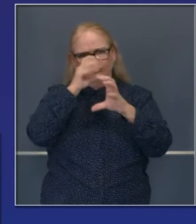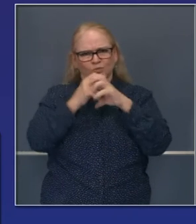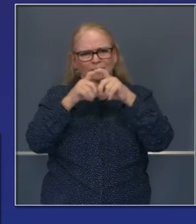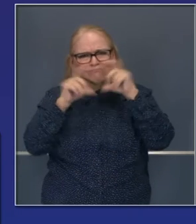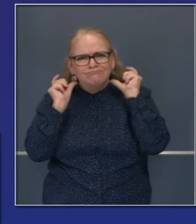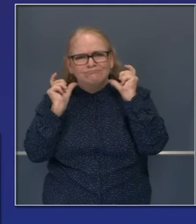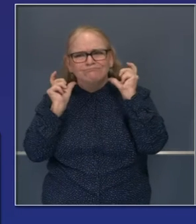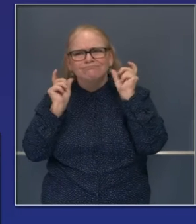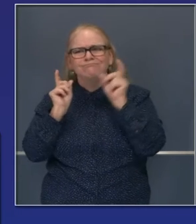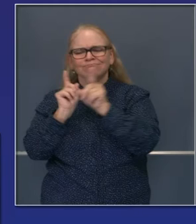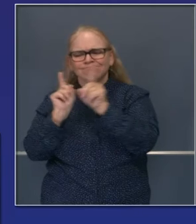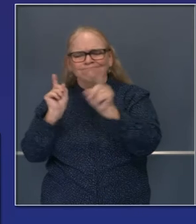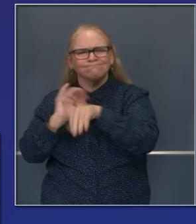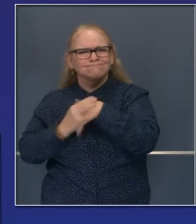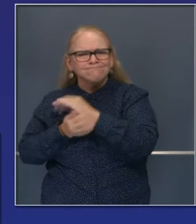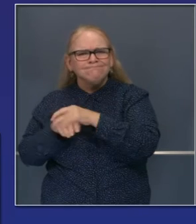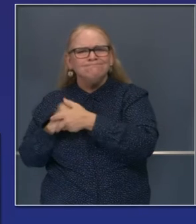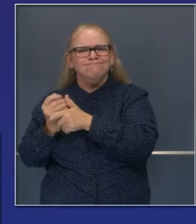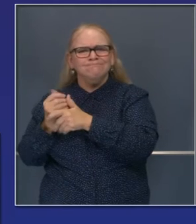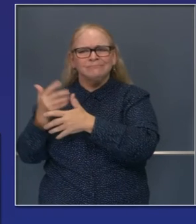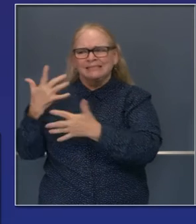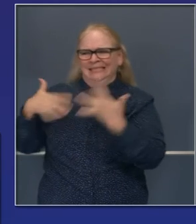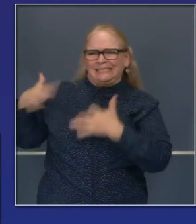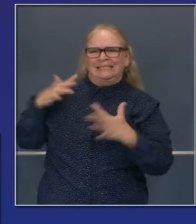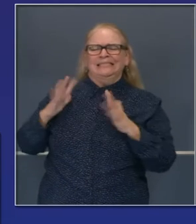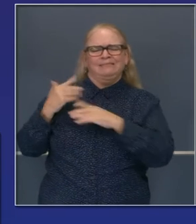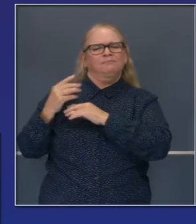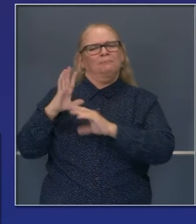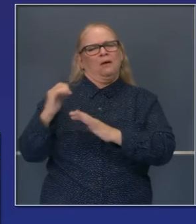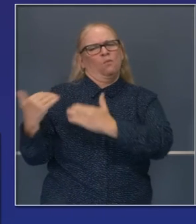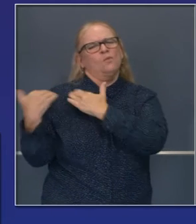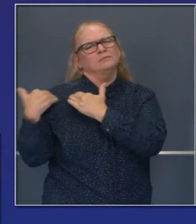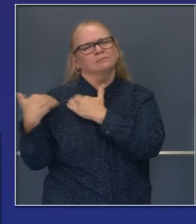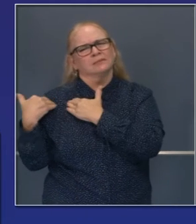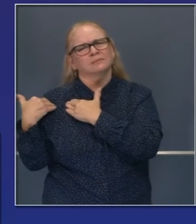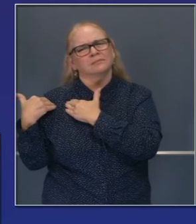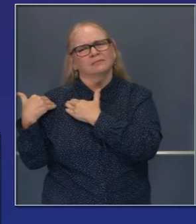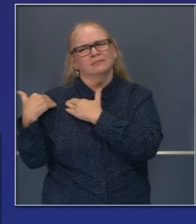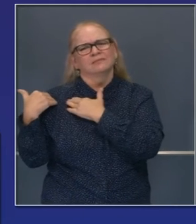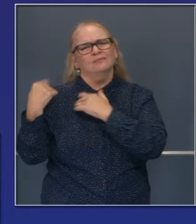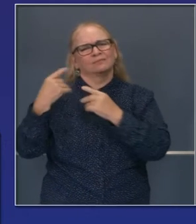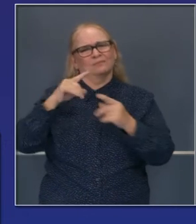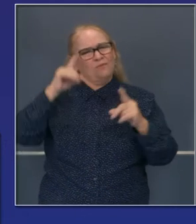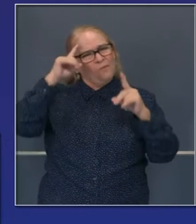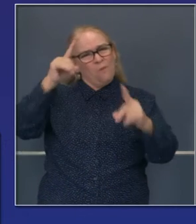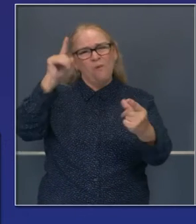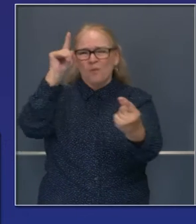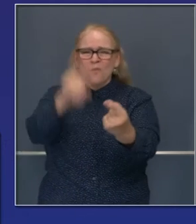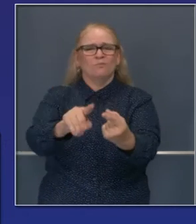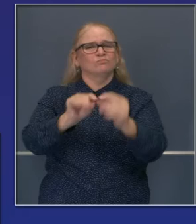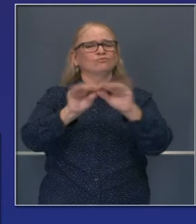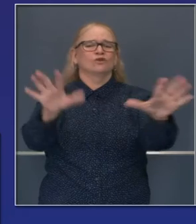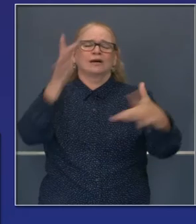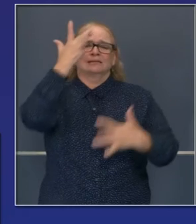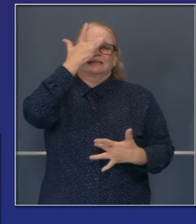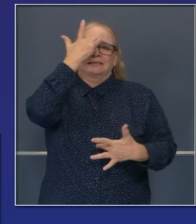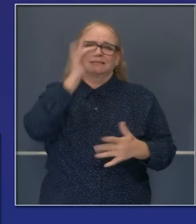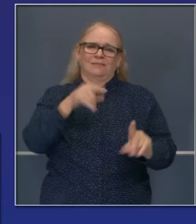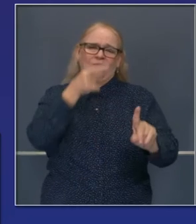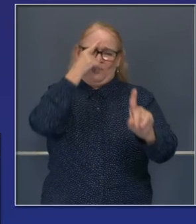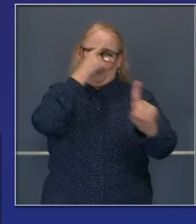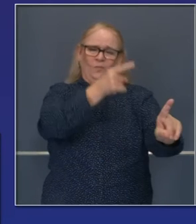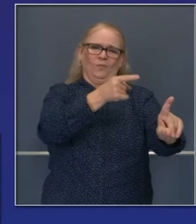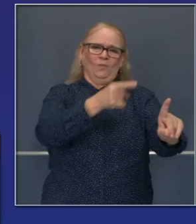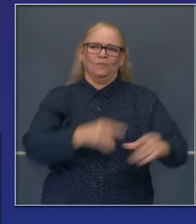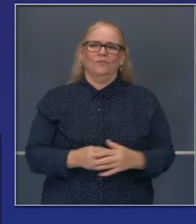y nuestra vigilancia sobre nuestras acciones. La vigilancia que colectivamente hacemos para mitigar la